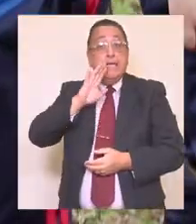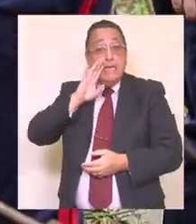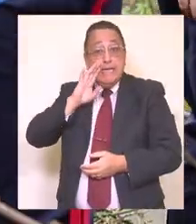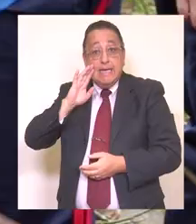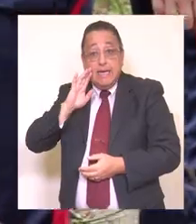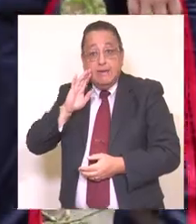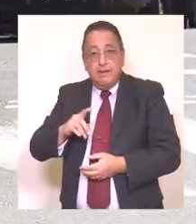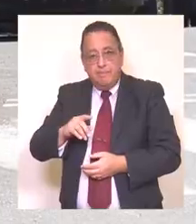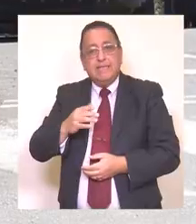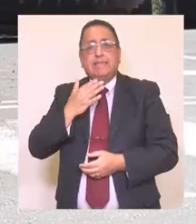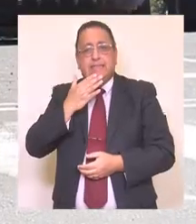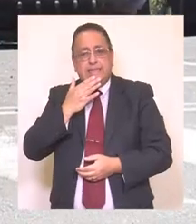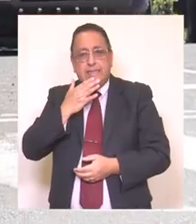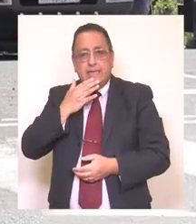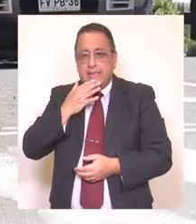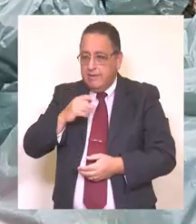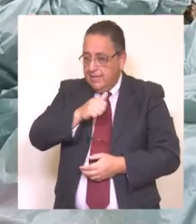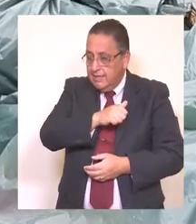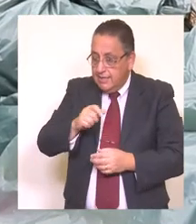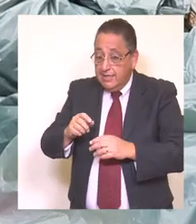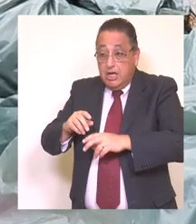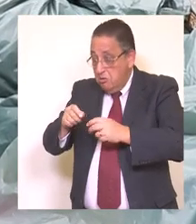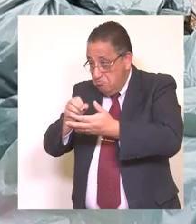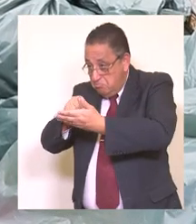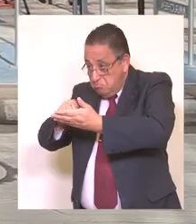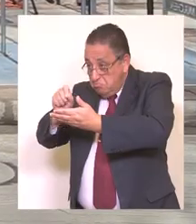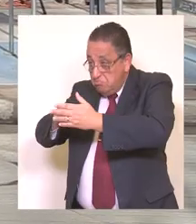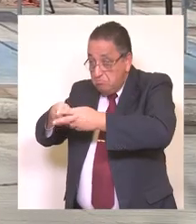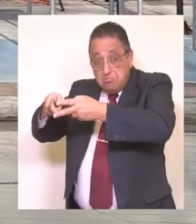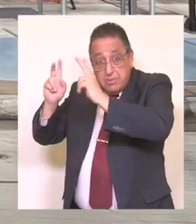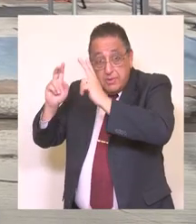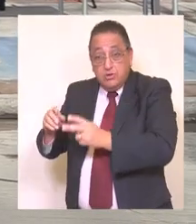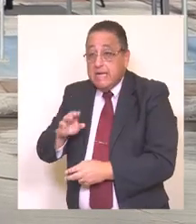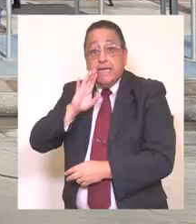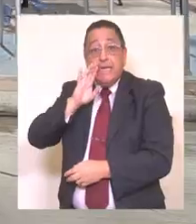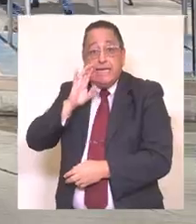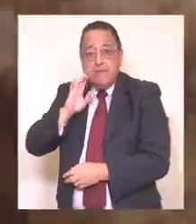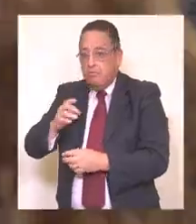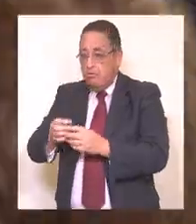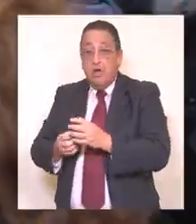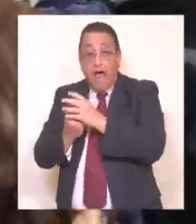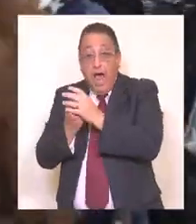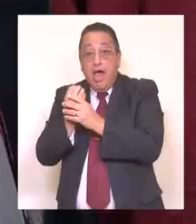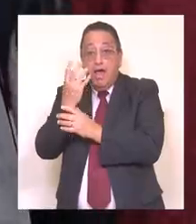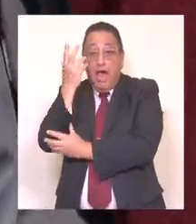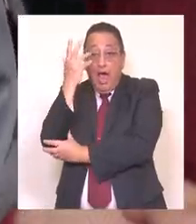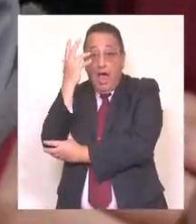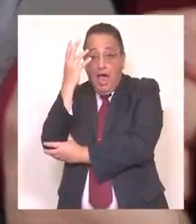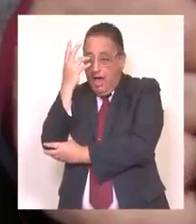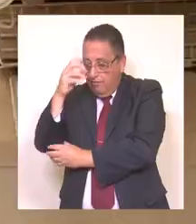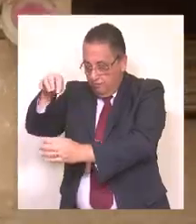Certificación Ambiental Municipal, también se realizaron plantaciones de árboles nativos junto a vecinos y estudiantes